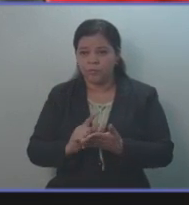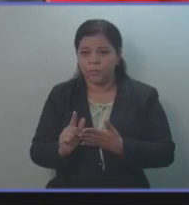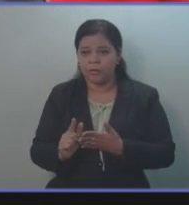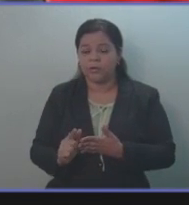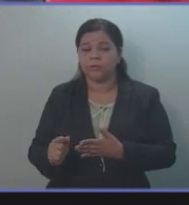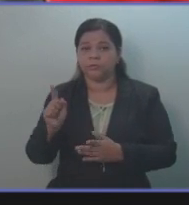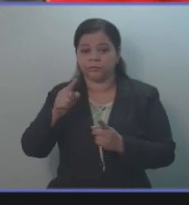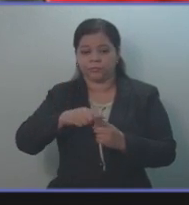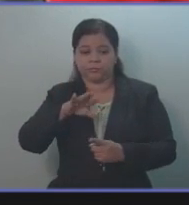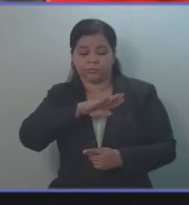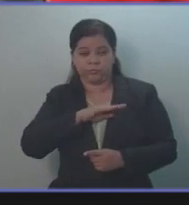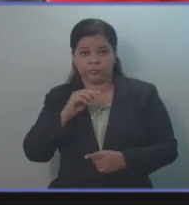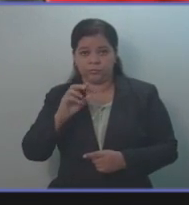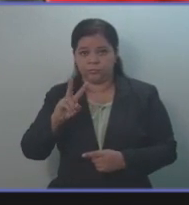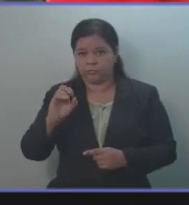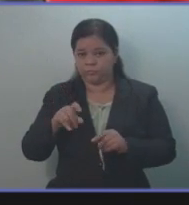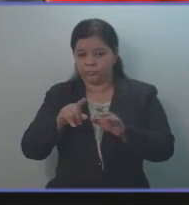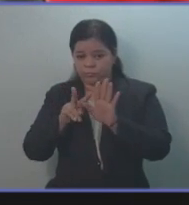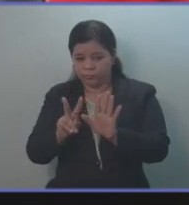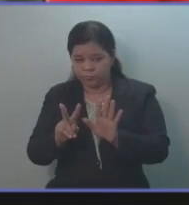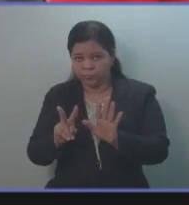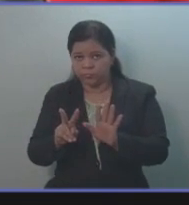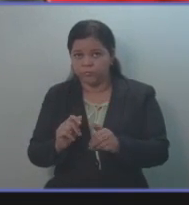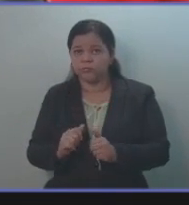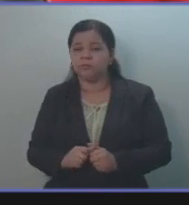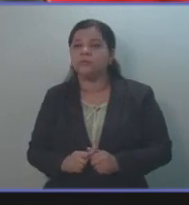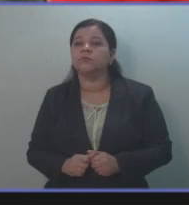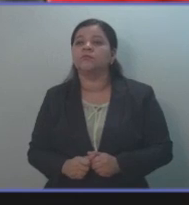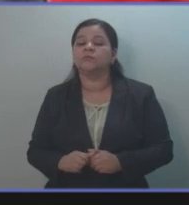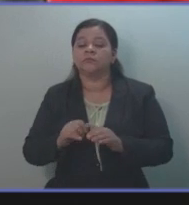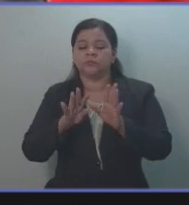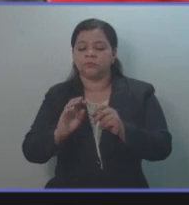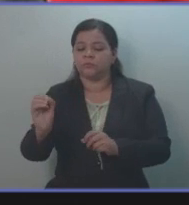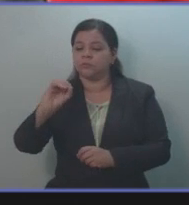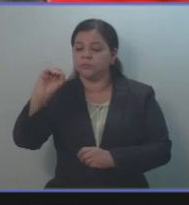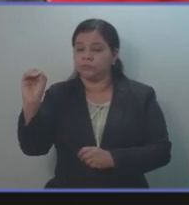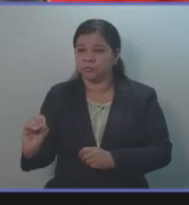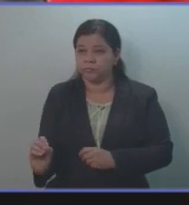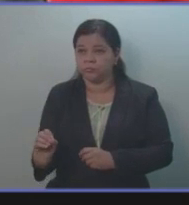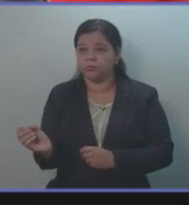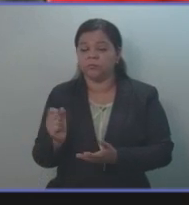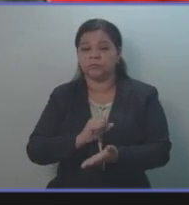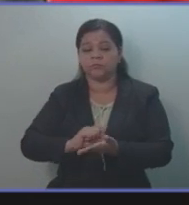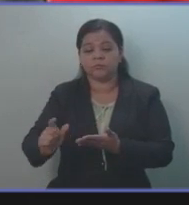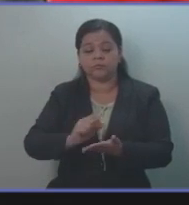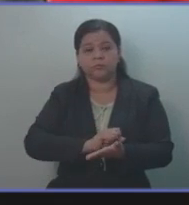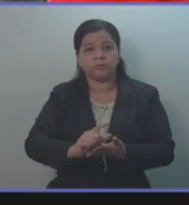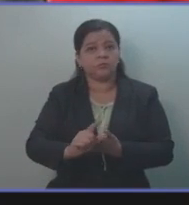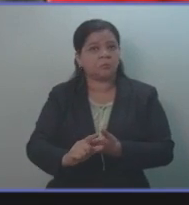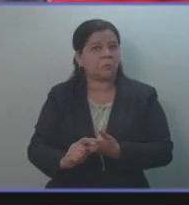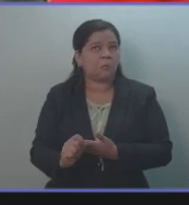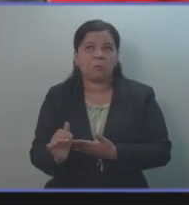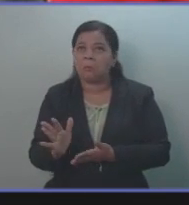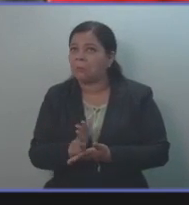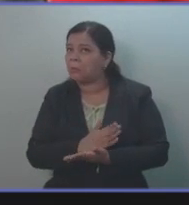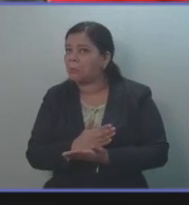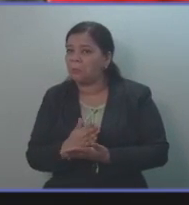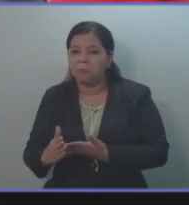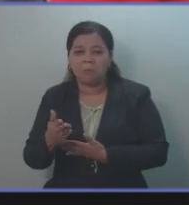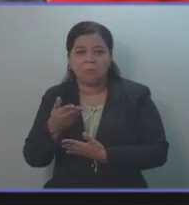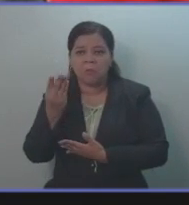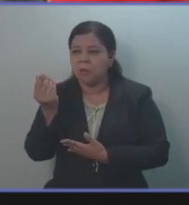2017, a un mes de finalizar el año escolar, el 90% de los centros educativos no habían recibido sus